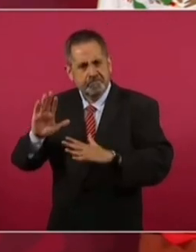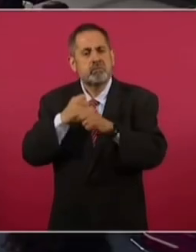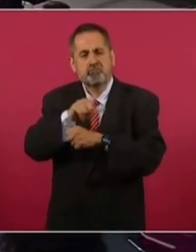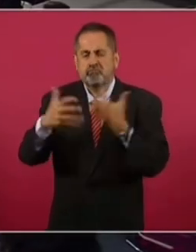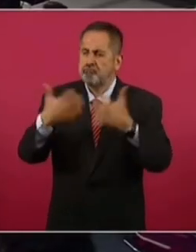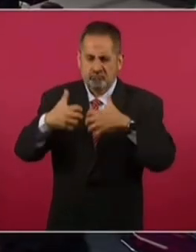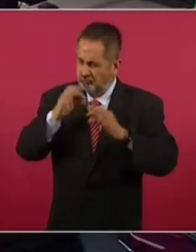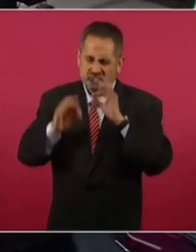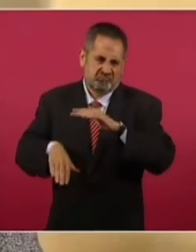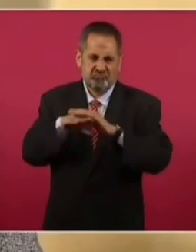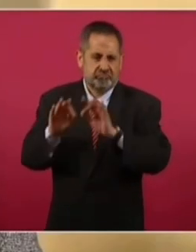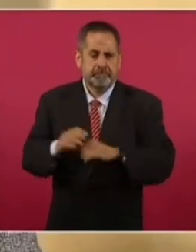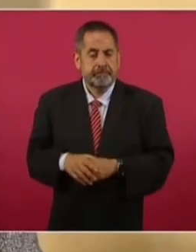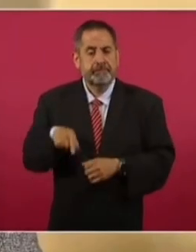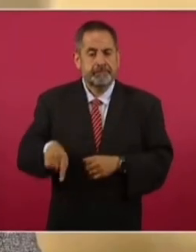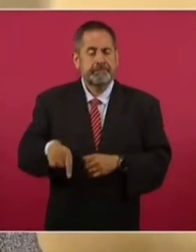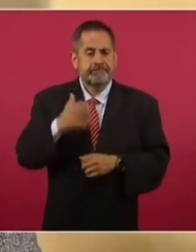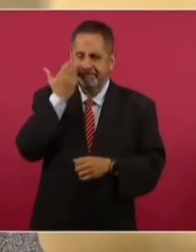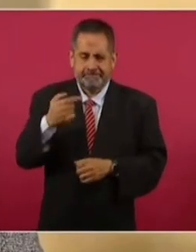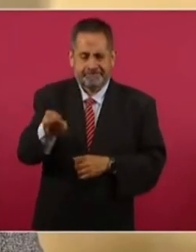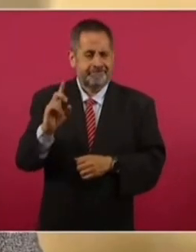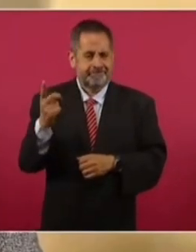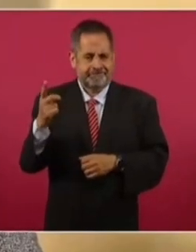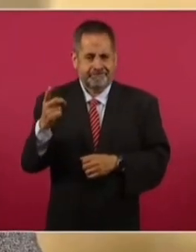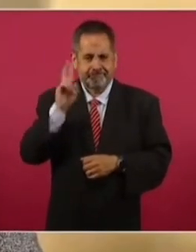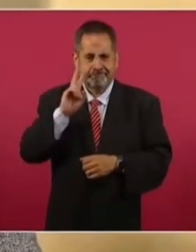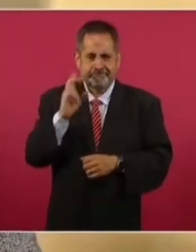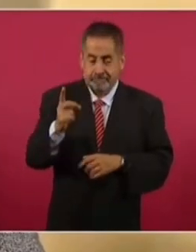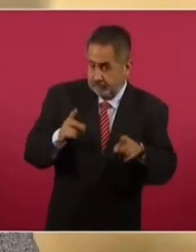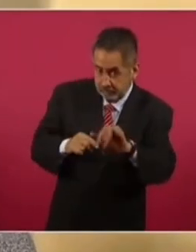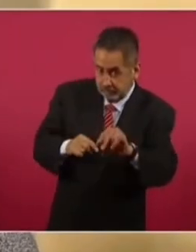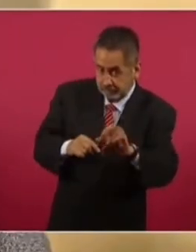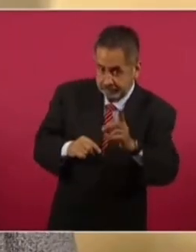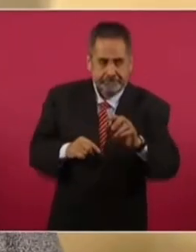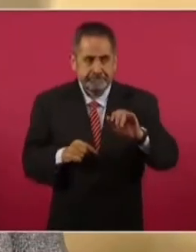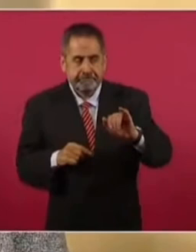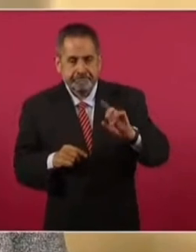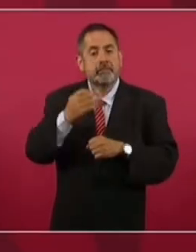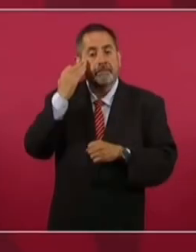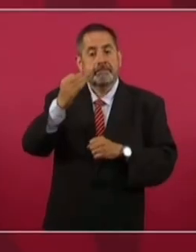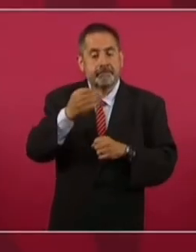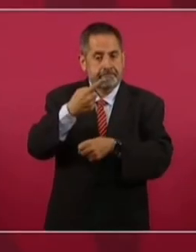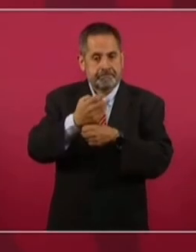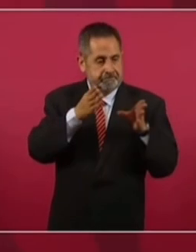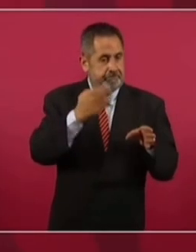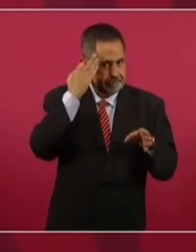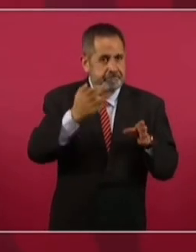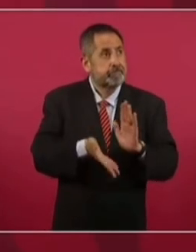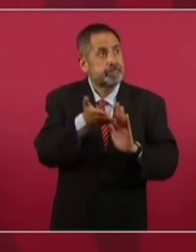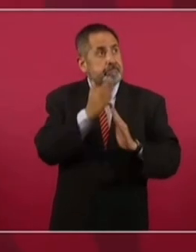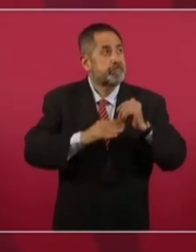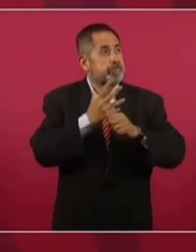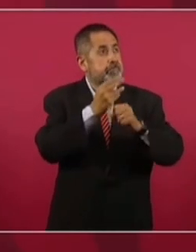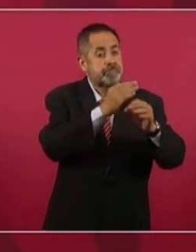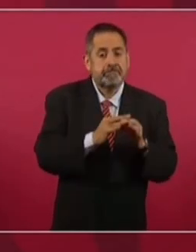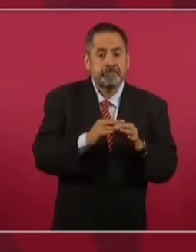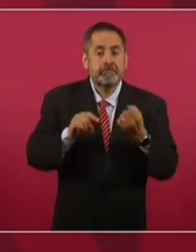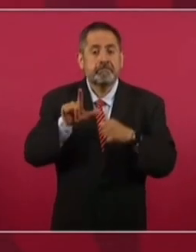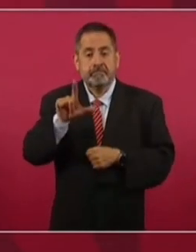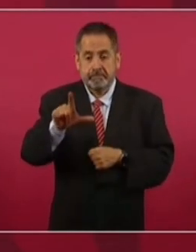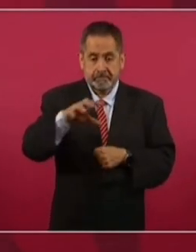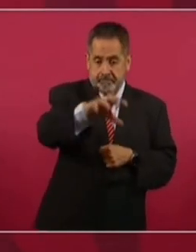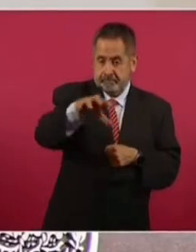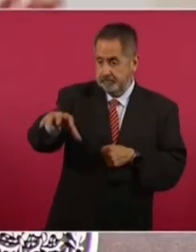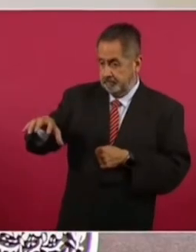compromiso a toda su capacidad. Aquí queremos ya para diciembre. ¿Así es o no? La primera etapa constructiva es que las 17